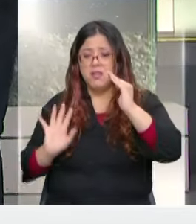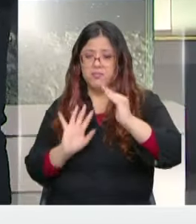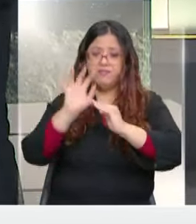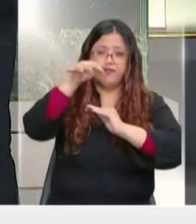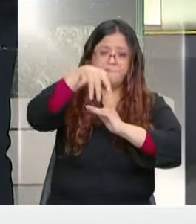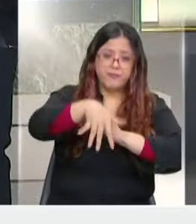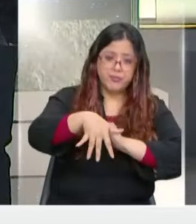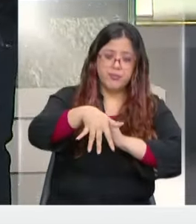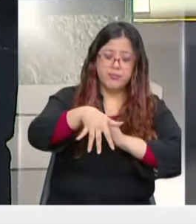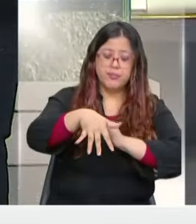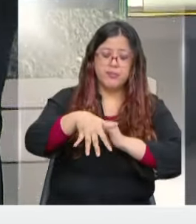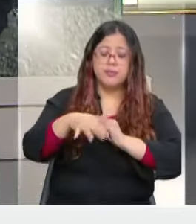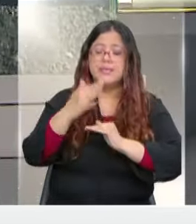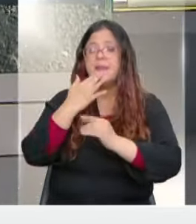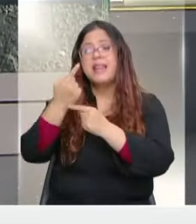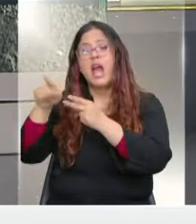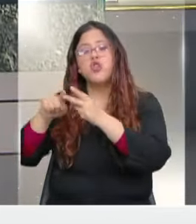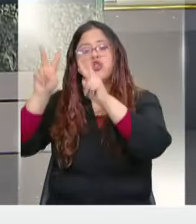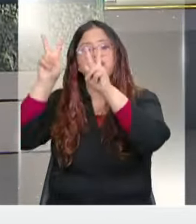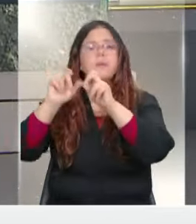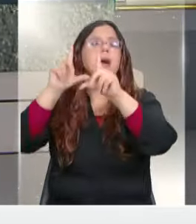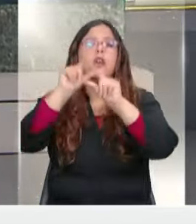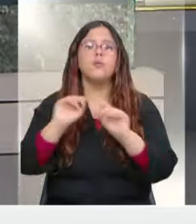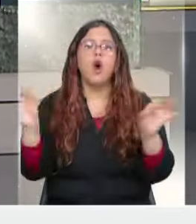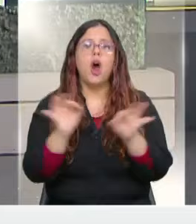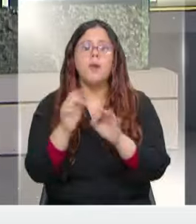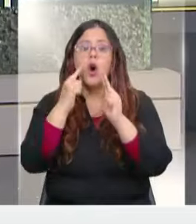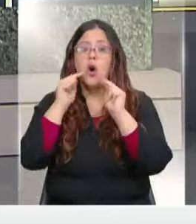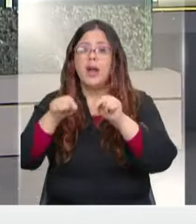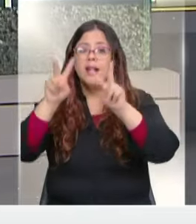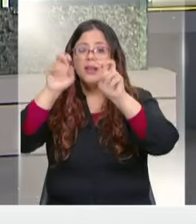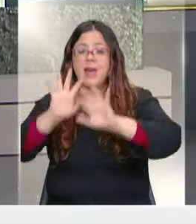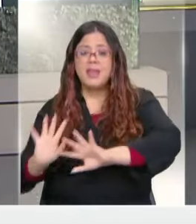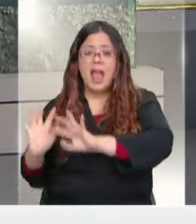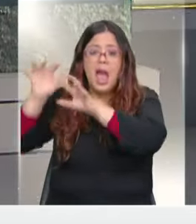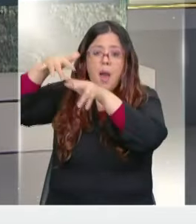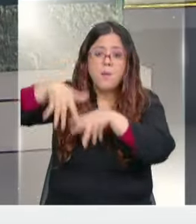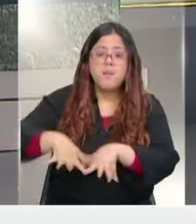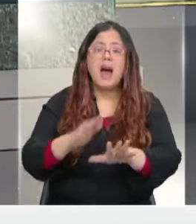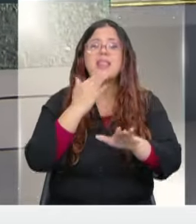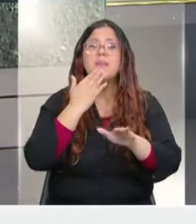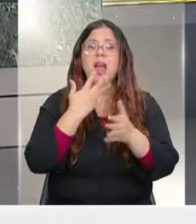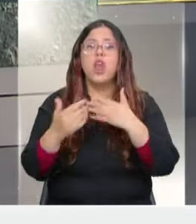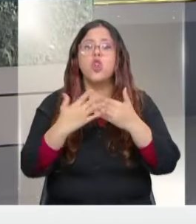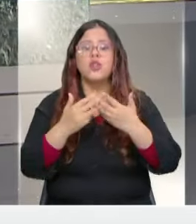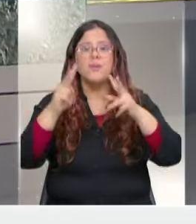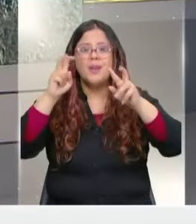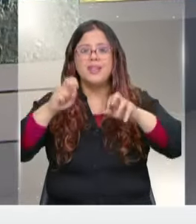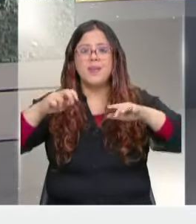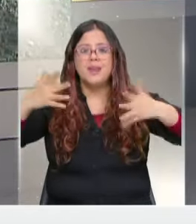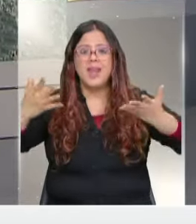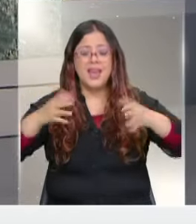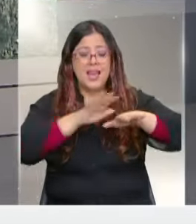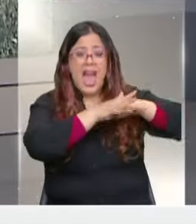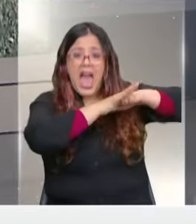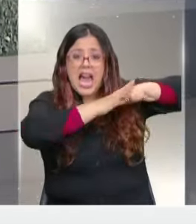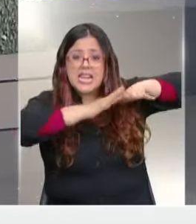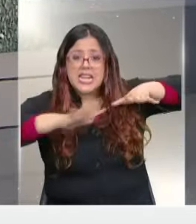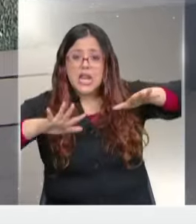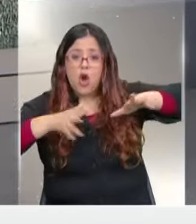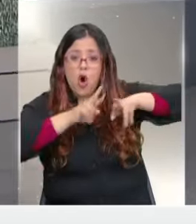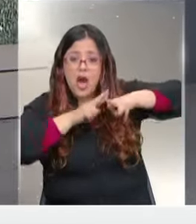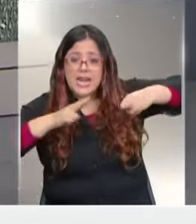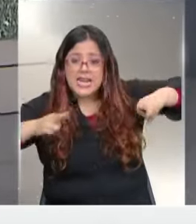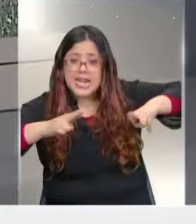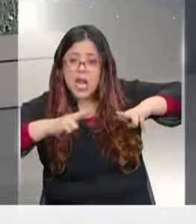otro efecto del cual poco se habla, porque este mar ingresa también, por ejemplo, por los lechos de los ríos. Exacto. Entonces, va taponeando